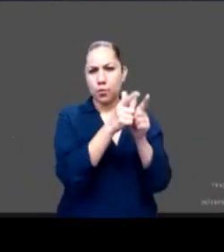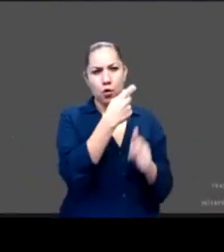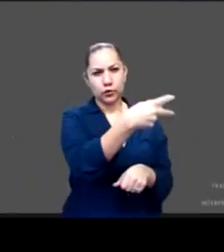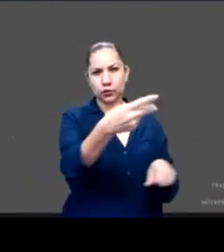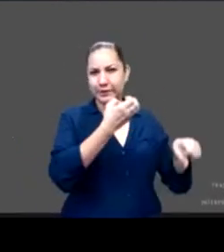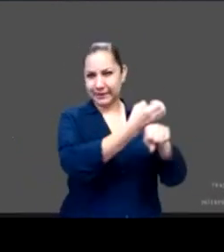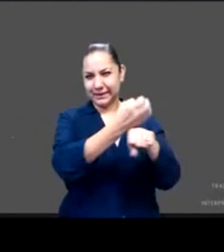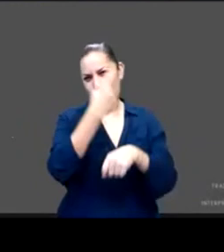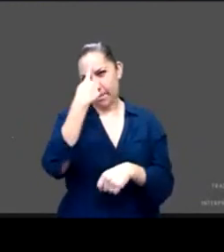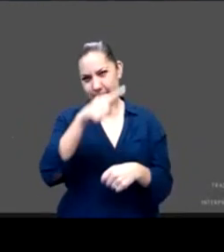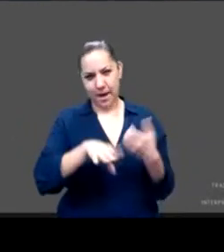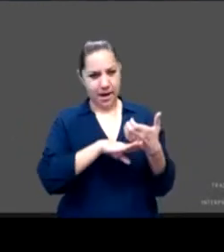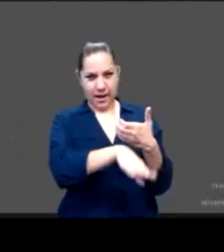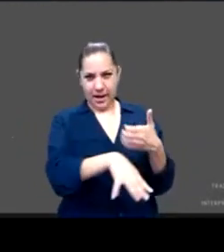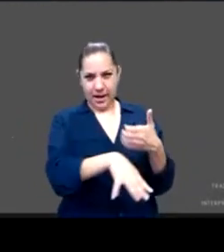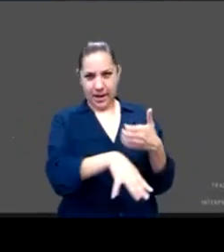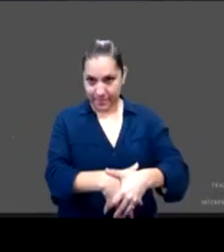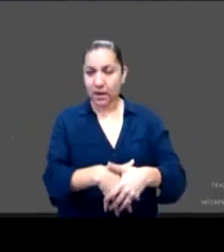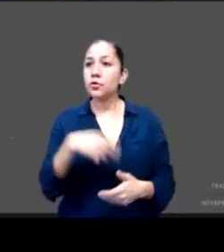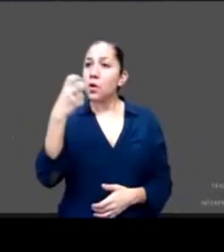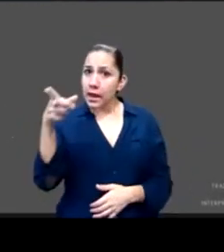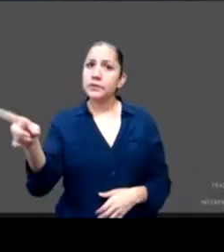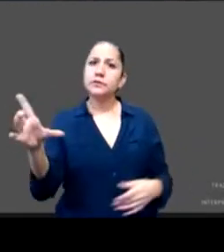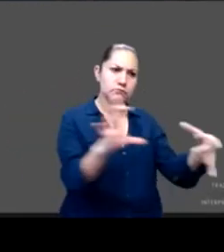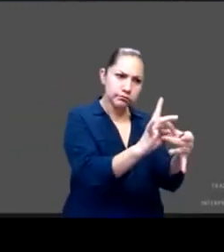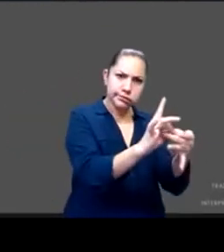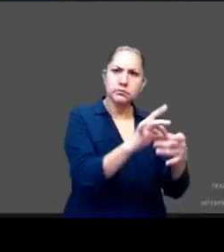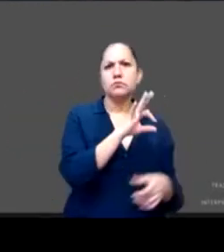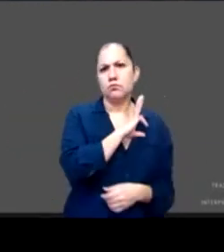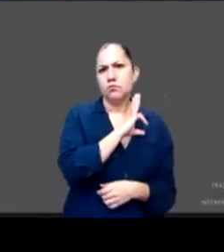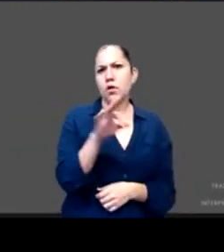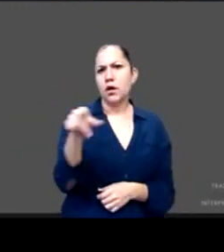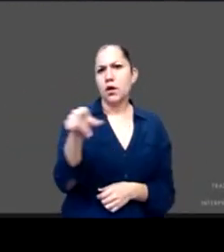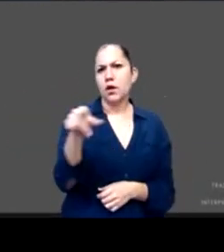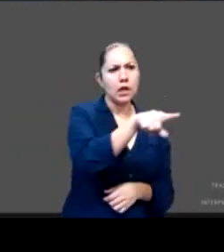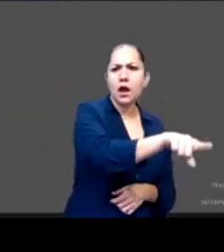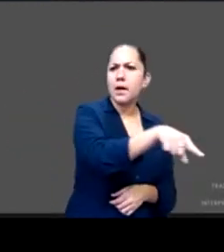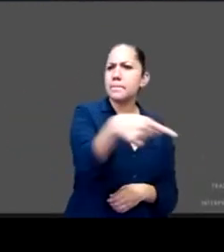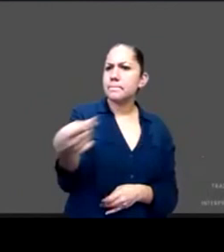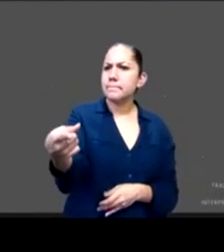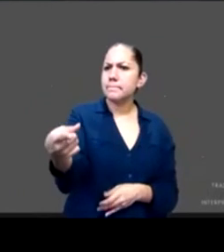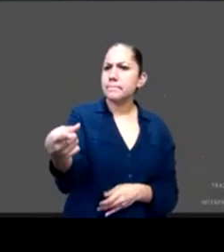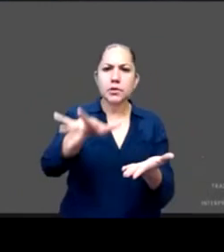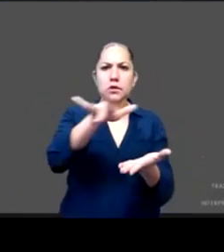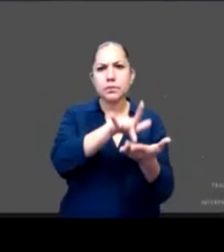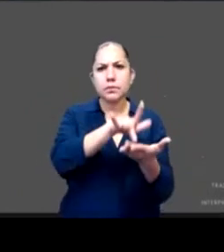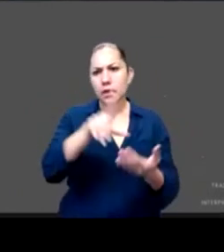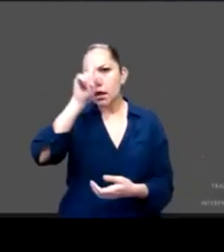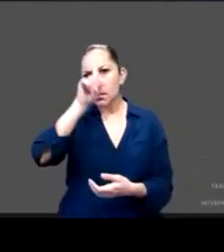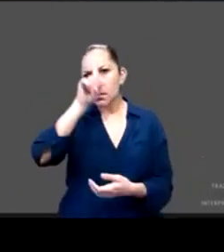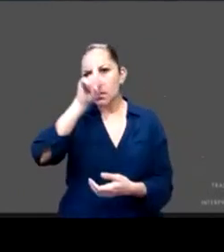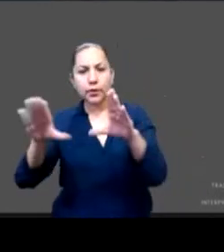propias entidades federativas porque desde ahí pueden ser apoyados para fortalecer capacidades en la implementación de la